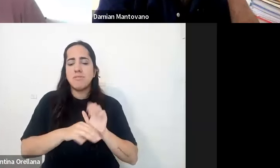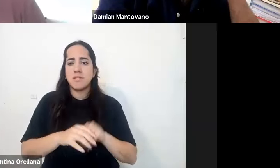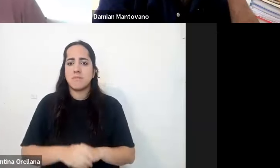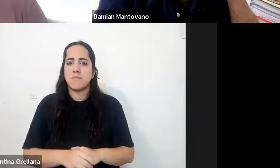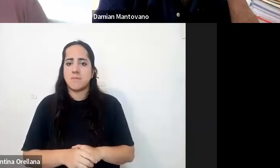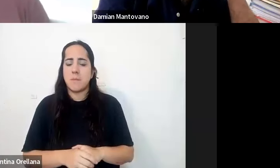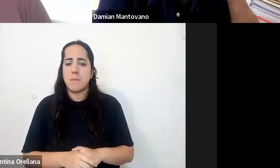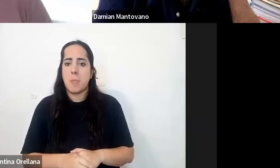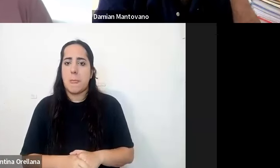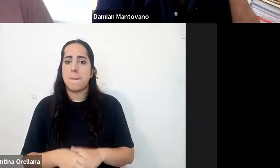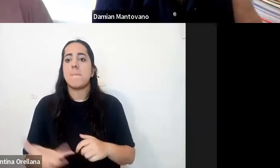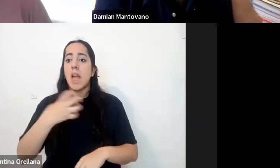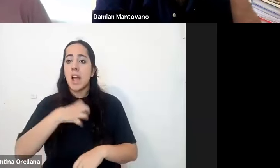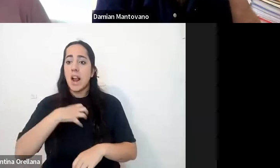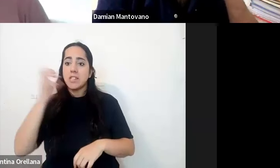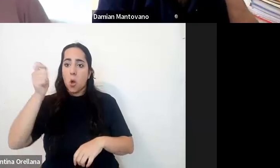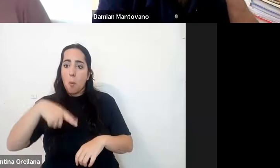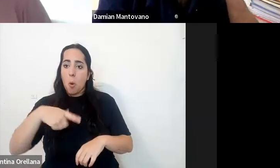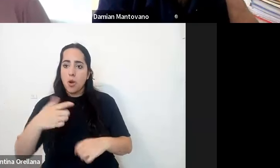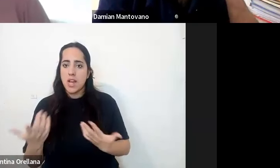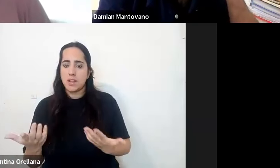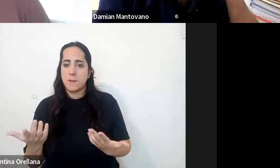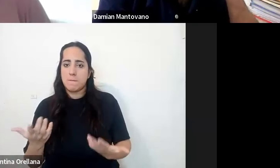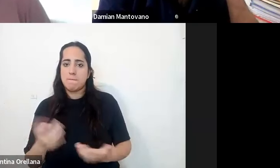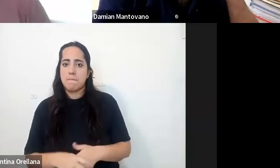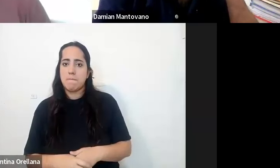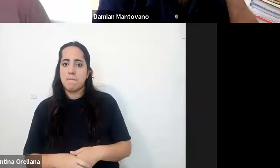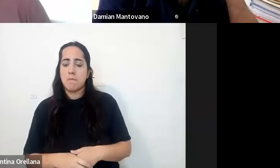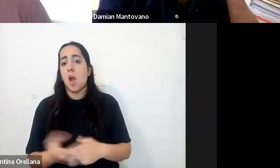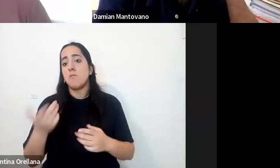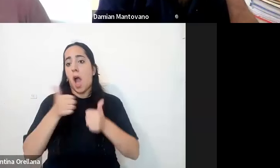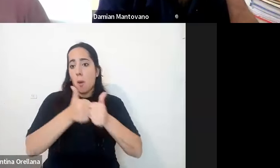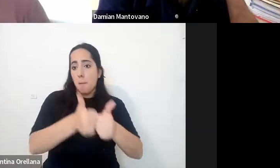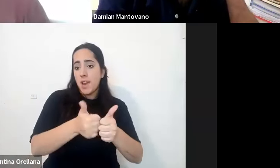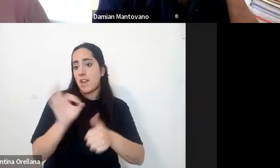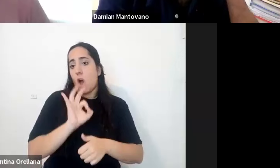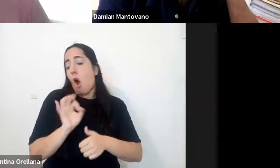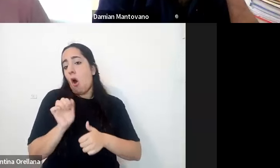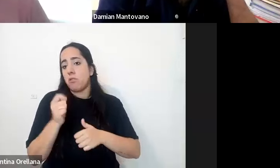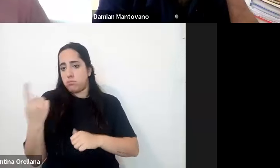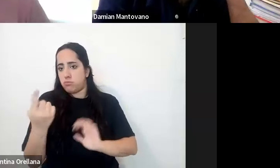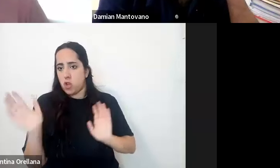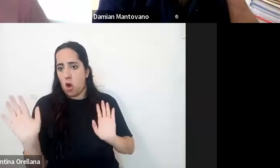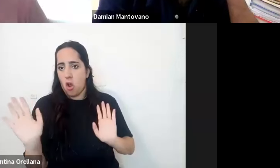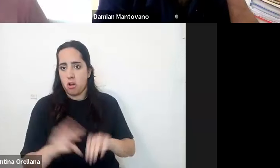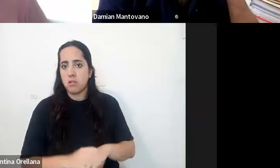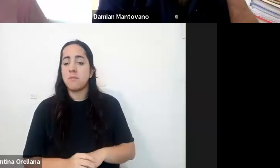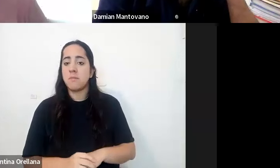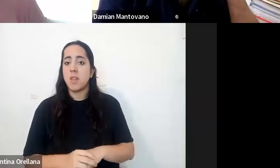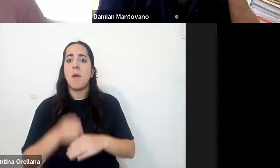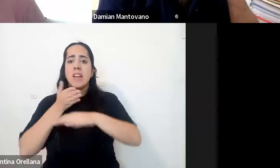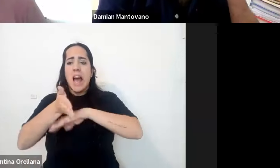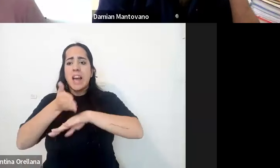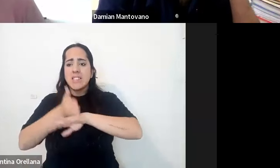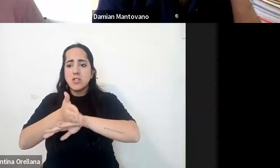podemos encontrar en clases comunes con o sin acompañante pero que no tienen acceso a